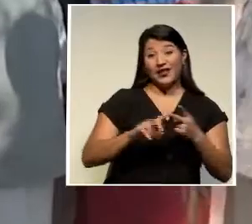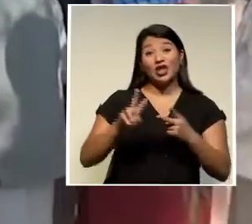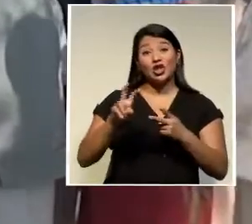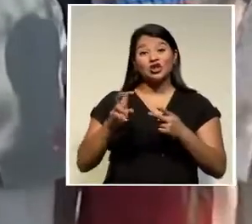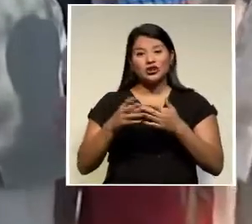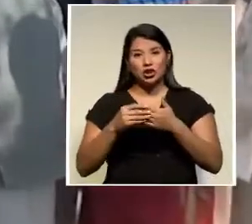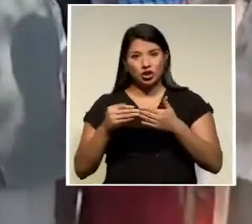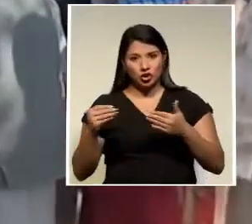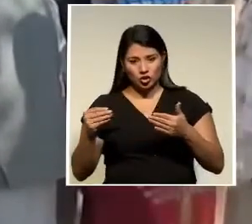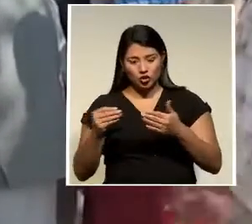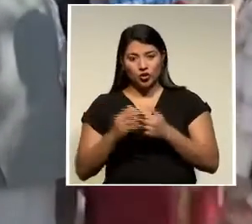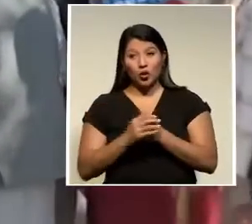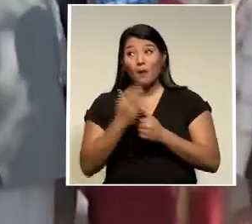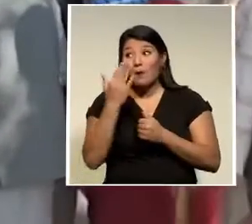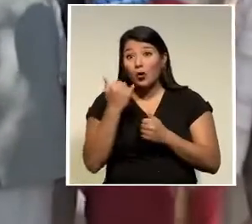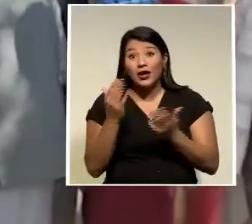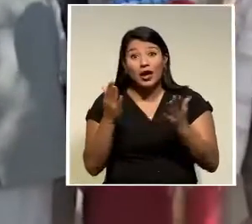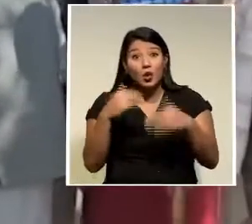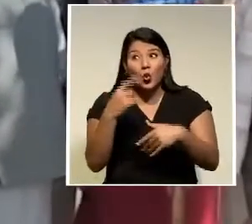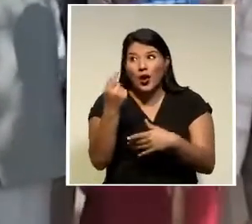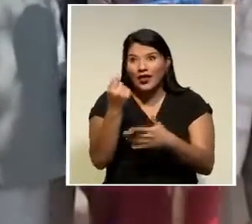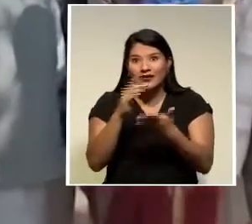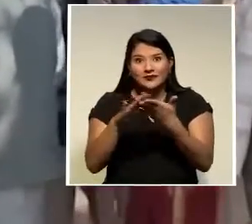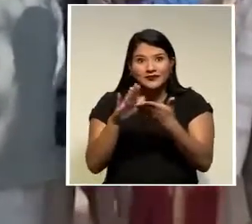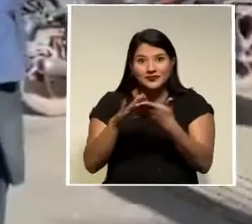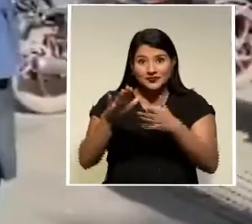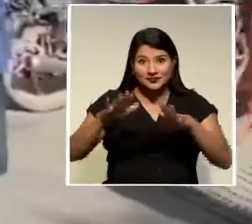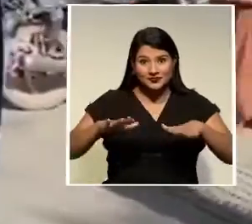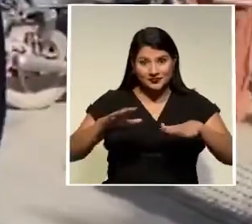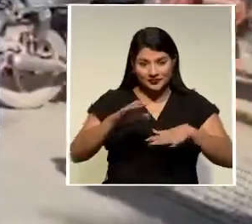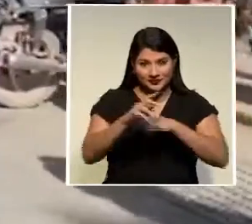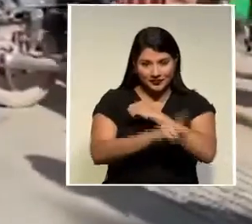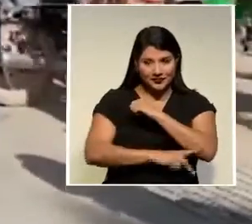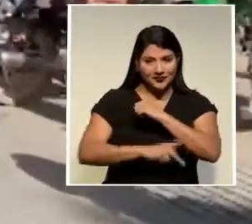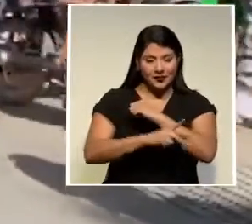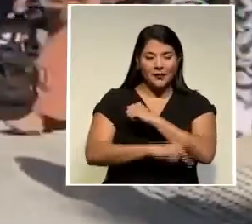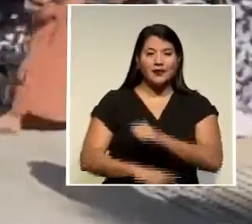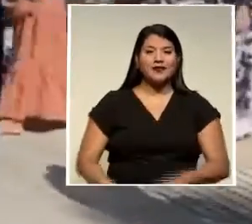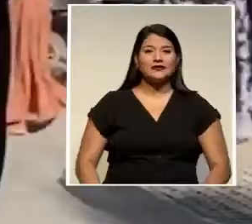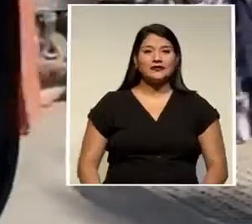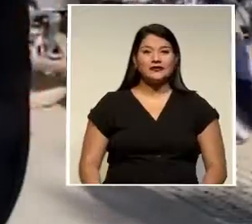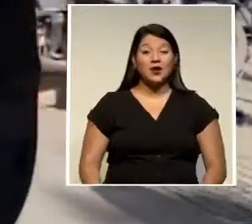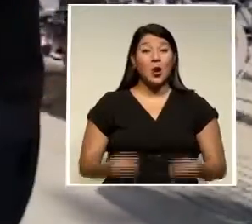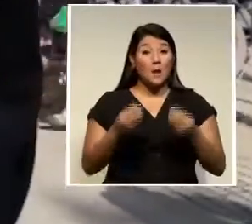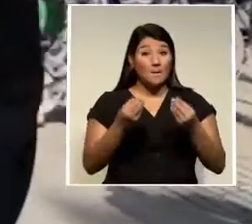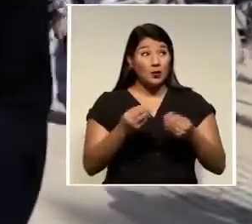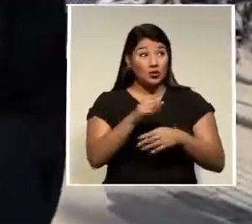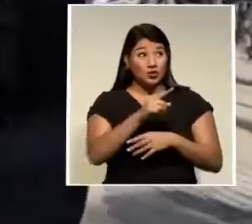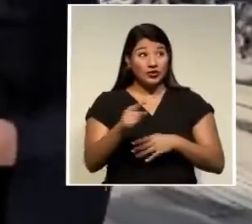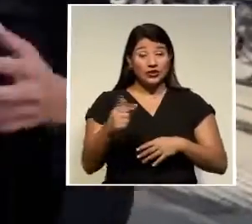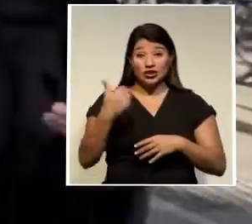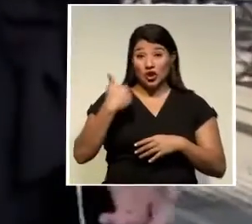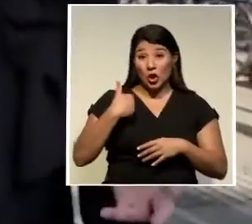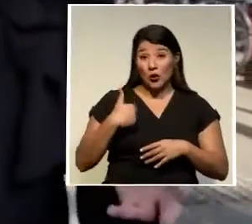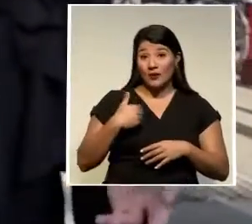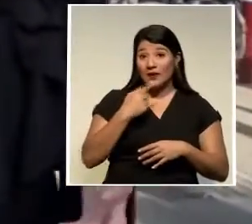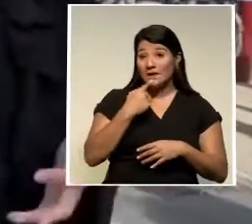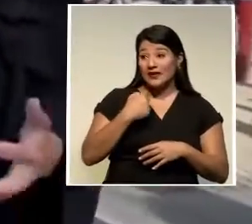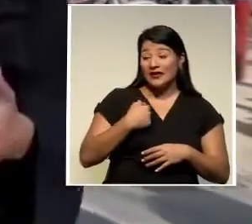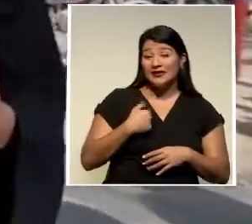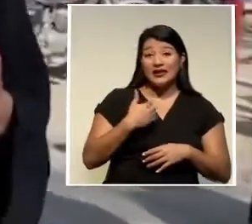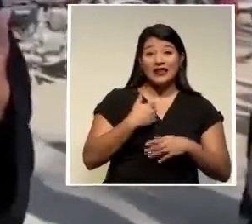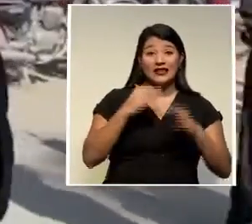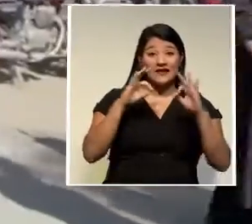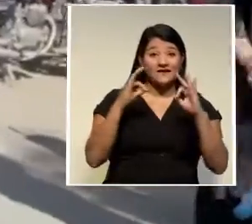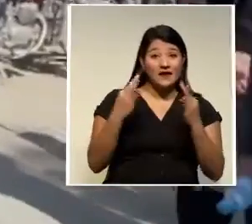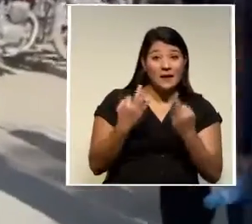los talibanes porque hay escasez de divisas fuertes aquí en este país. Muchos de estos hombres me han estado diciendo que tienen familia,